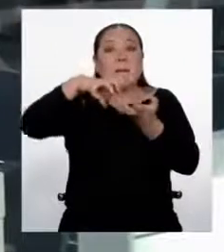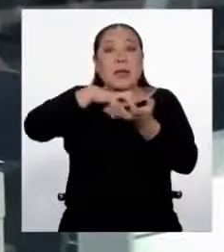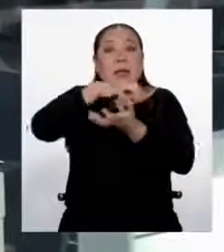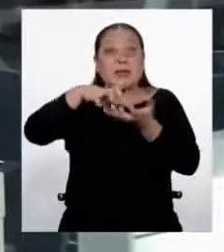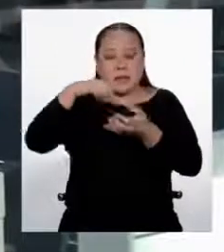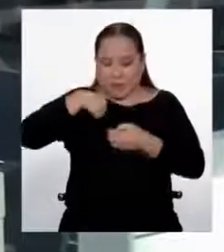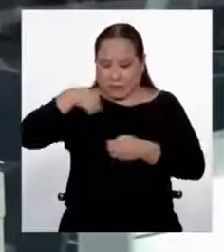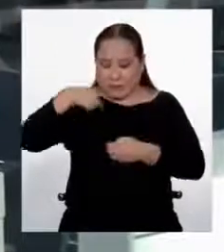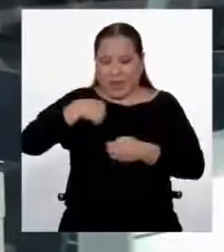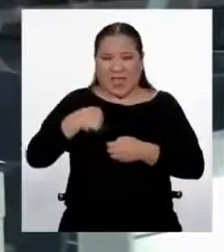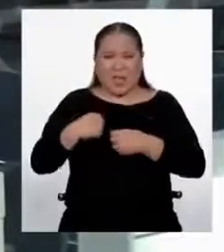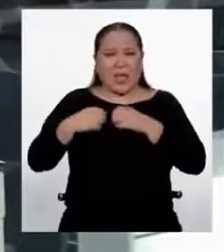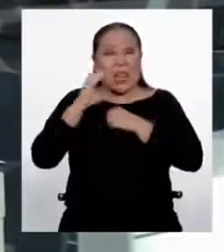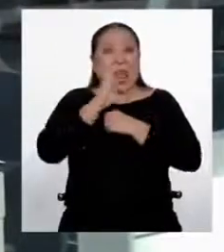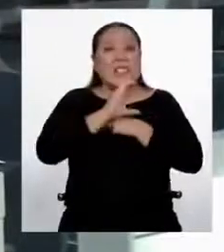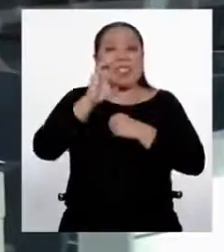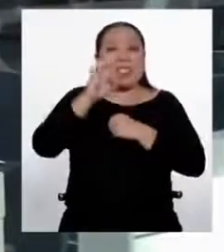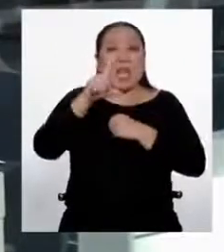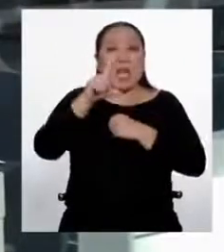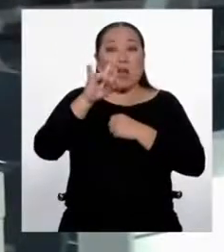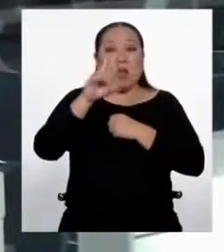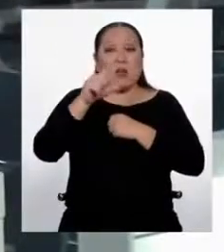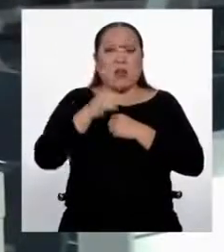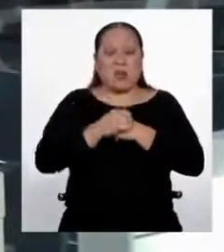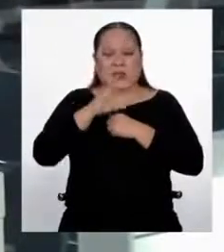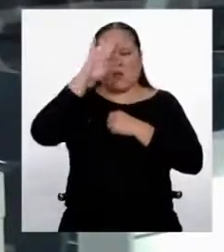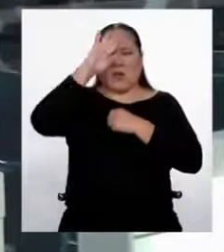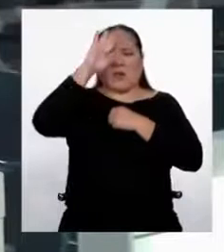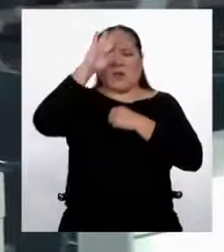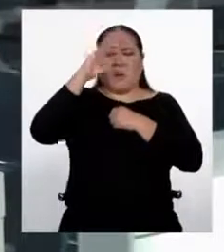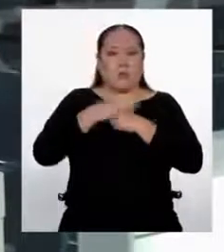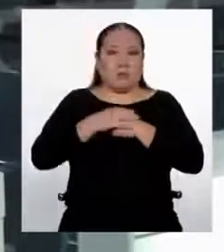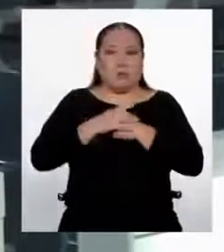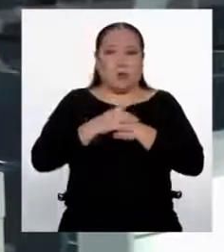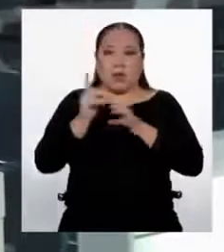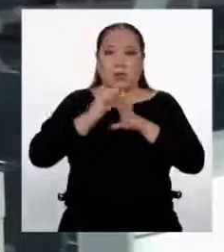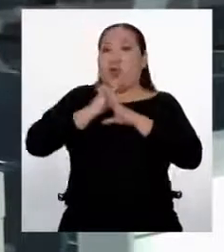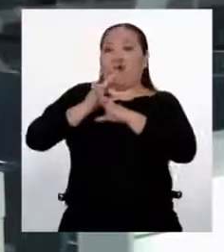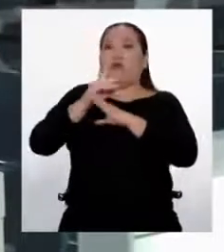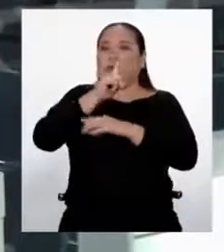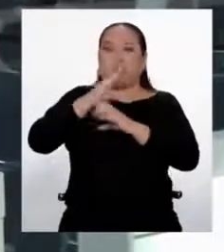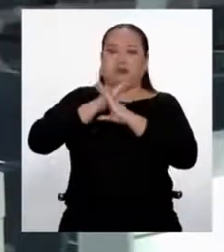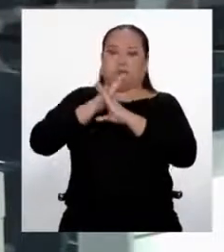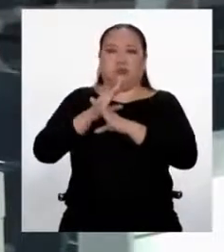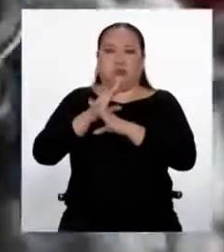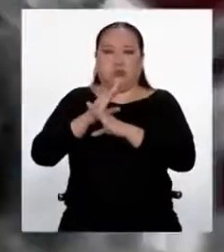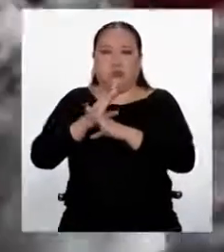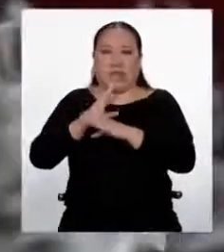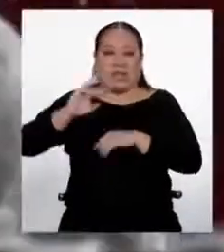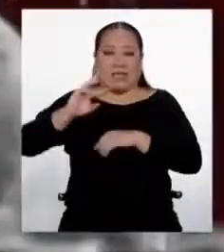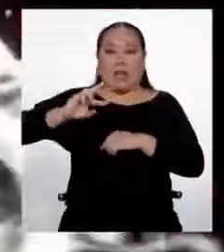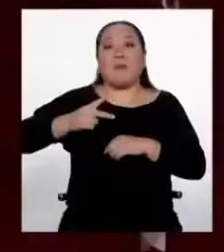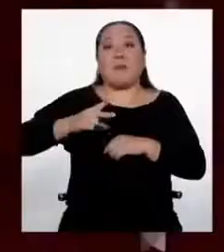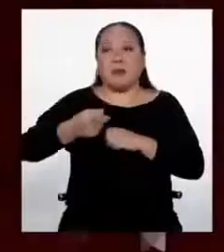funciones de la célula, y la célula comienza a producir virus. Pero en un determinado momento se puede equivocar. Esa equivocación es una mutación.